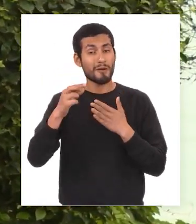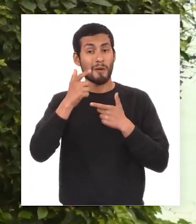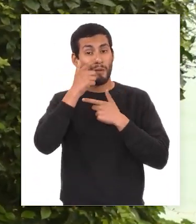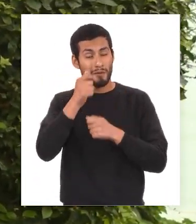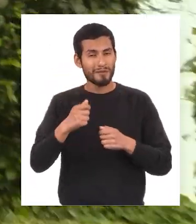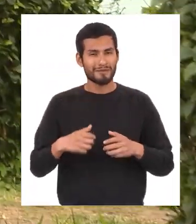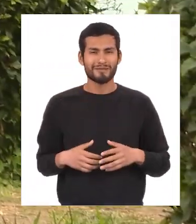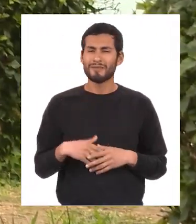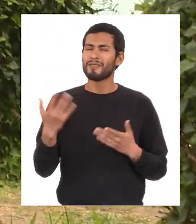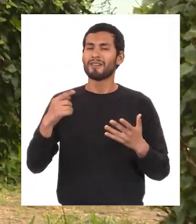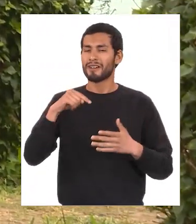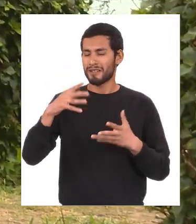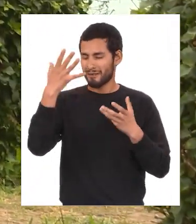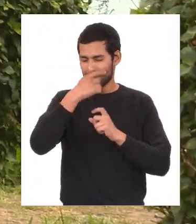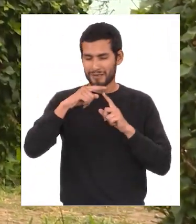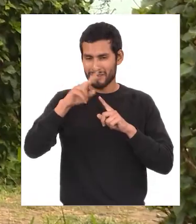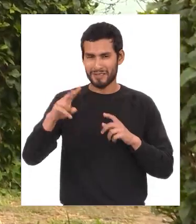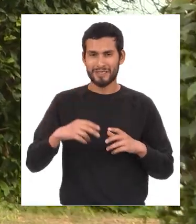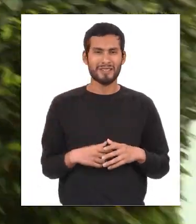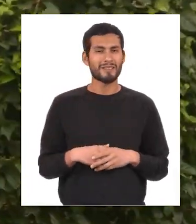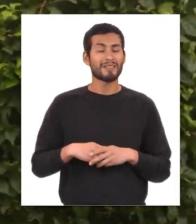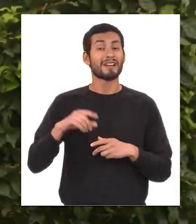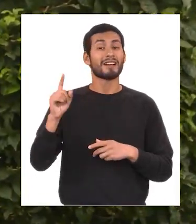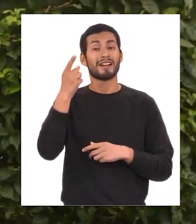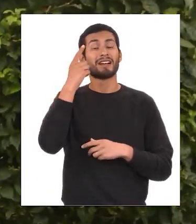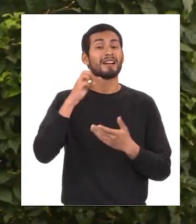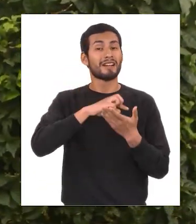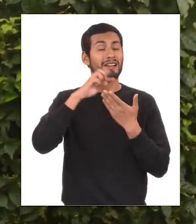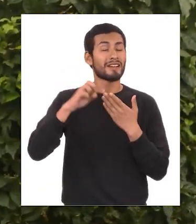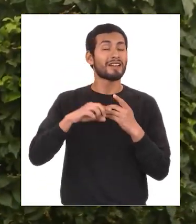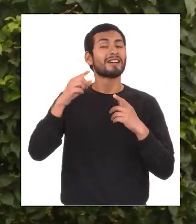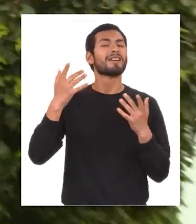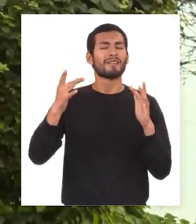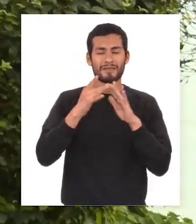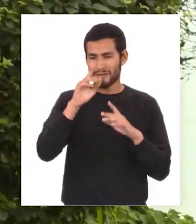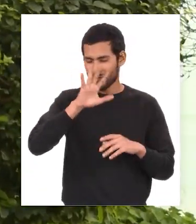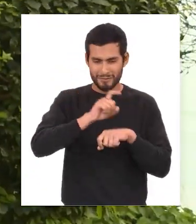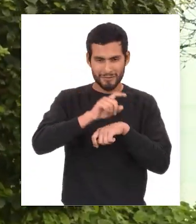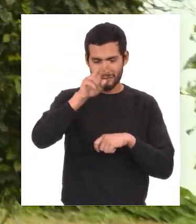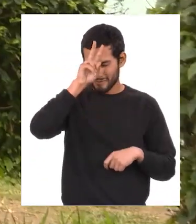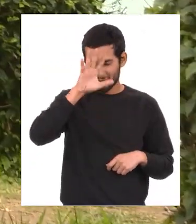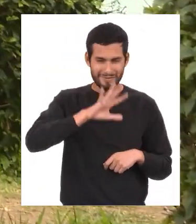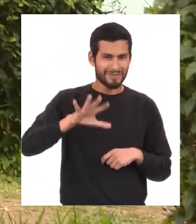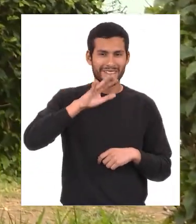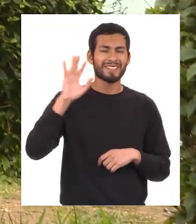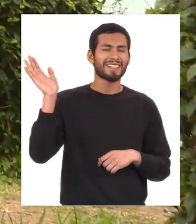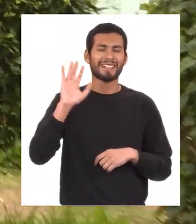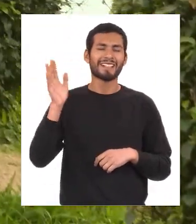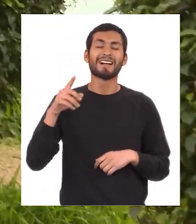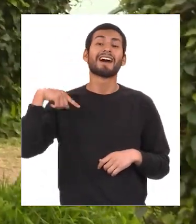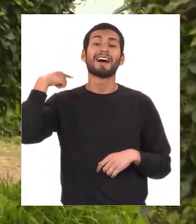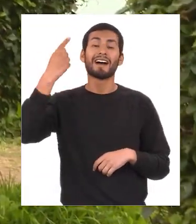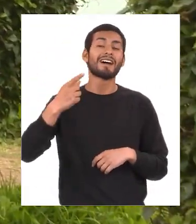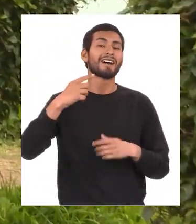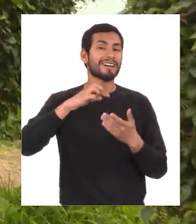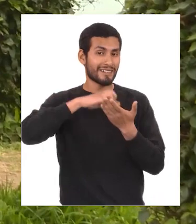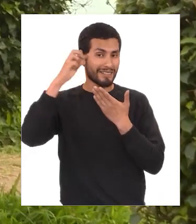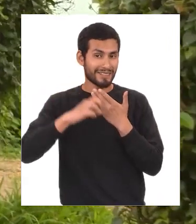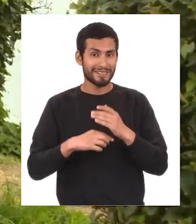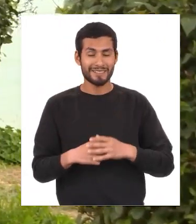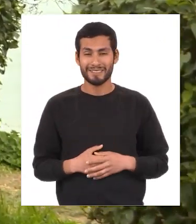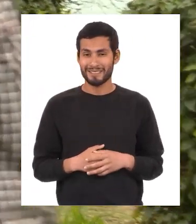muy interesantes solo por usmp tv el primer canal educativo del perú nos vemos chicos hasta el siguiente